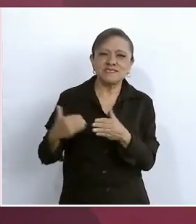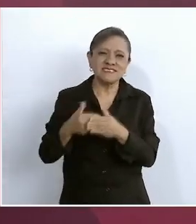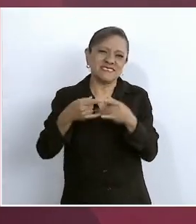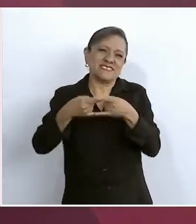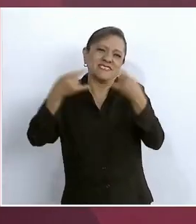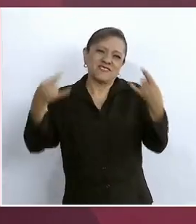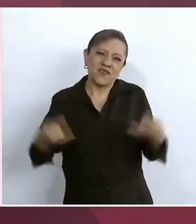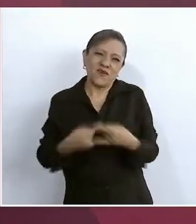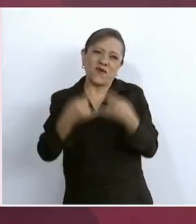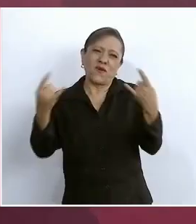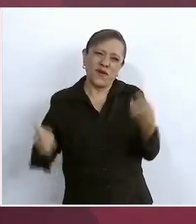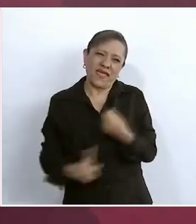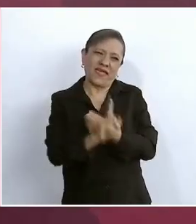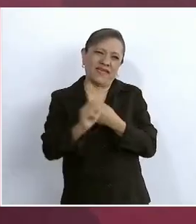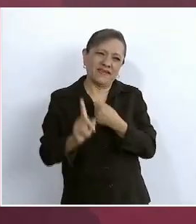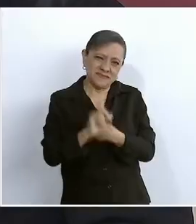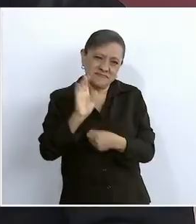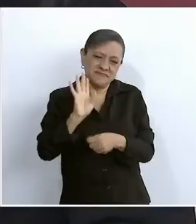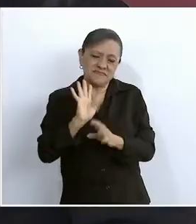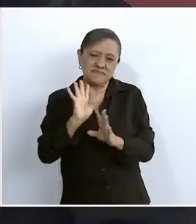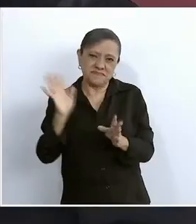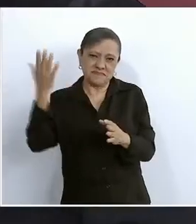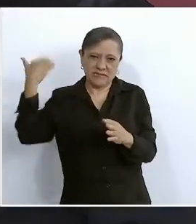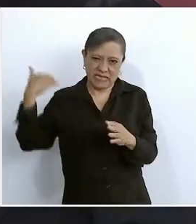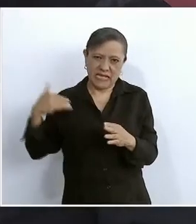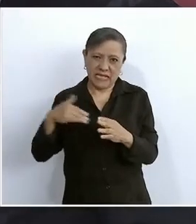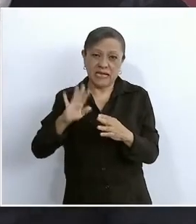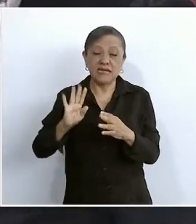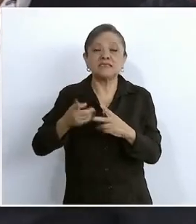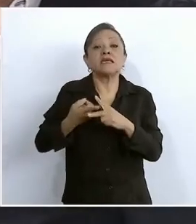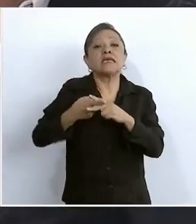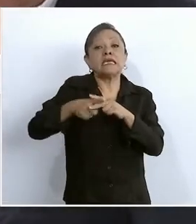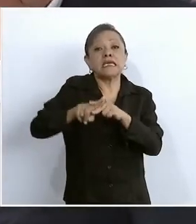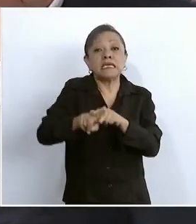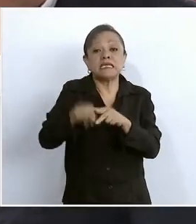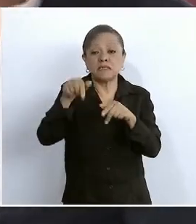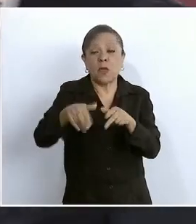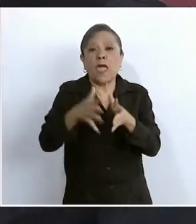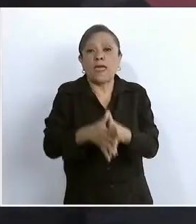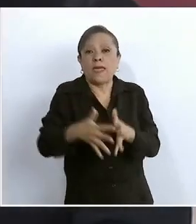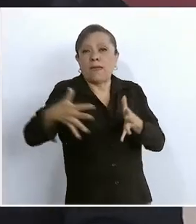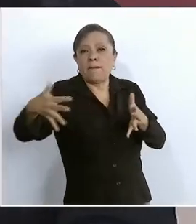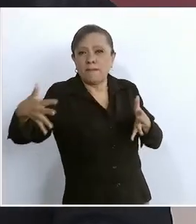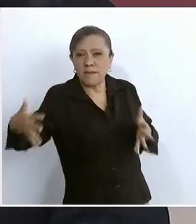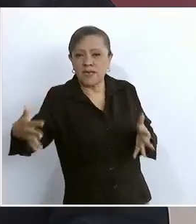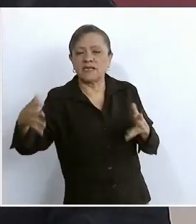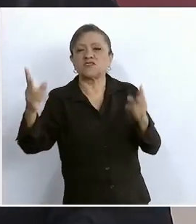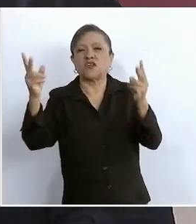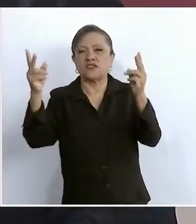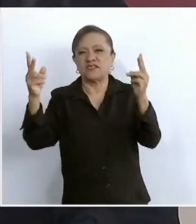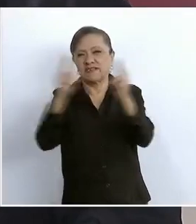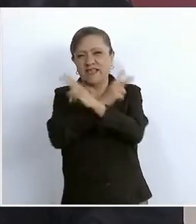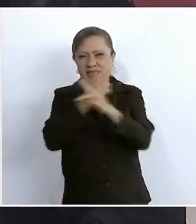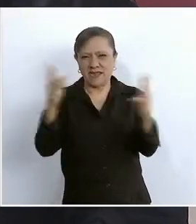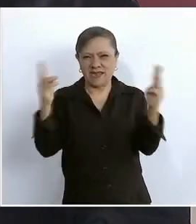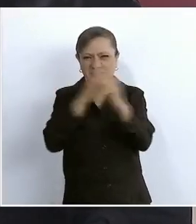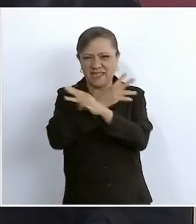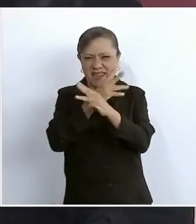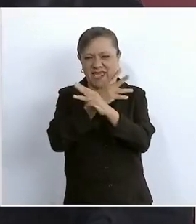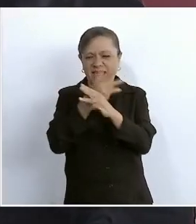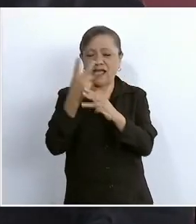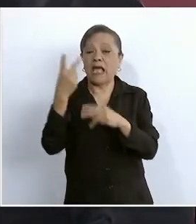se inició la ampliación de esta carretera y